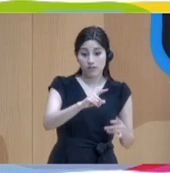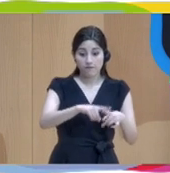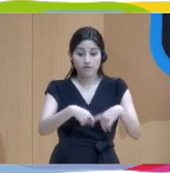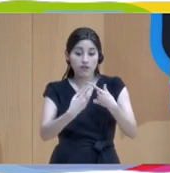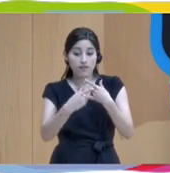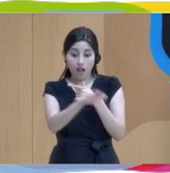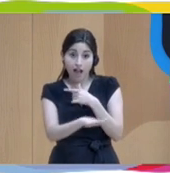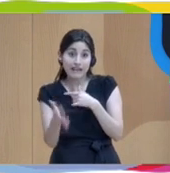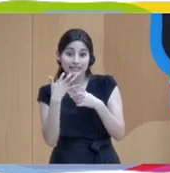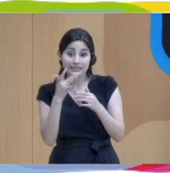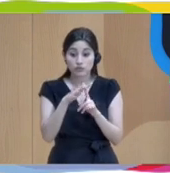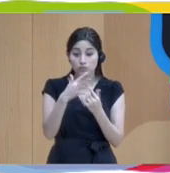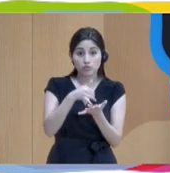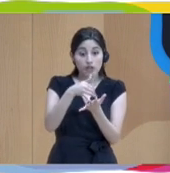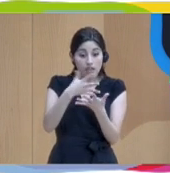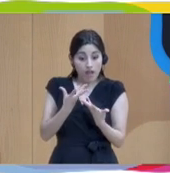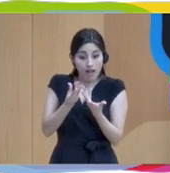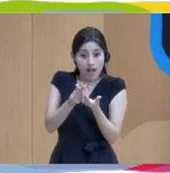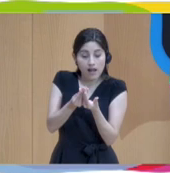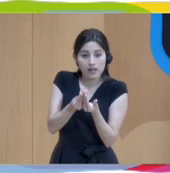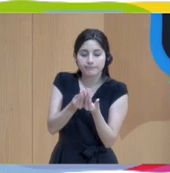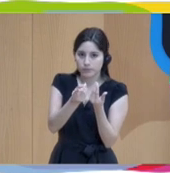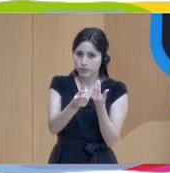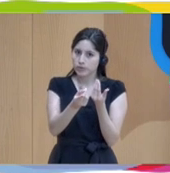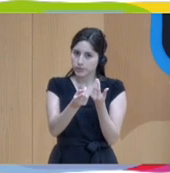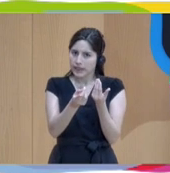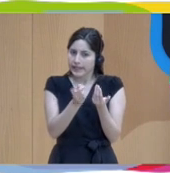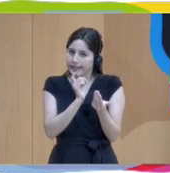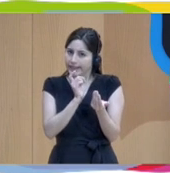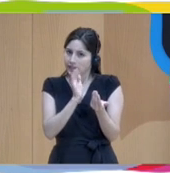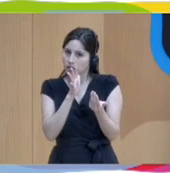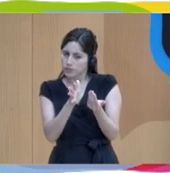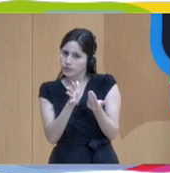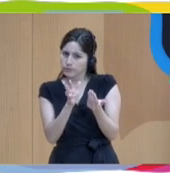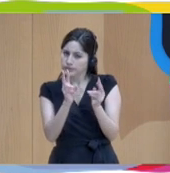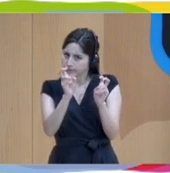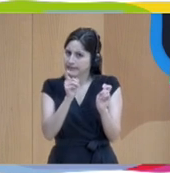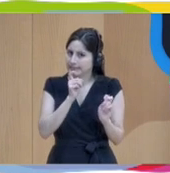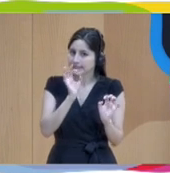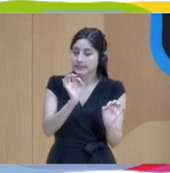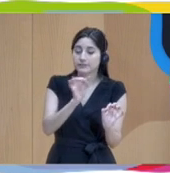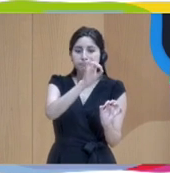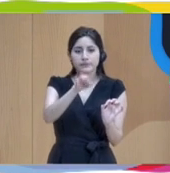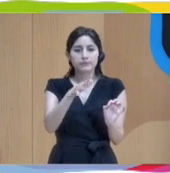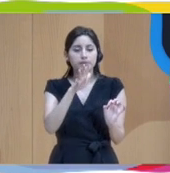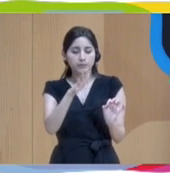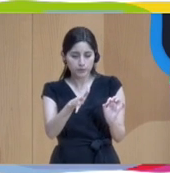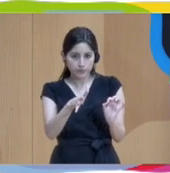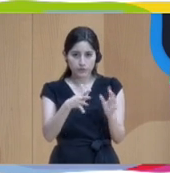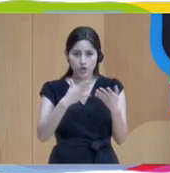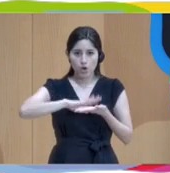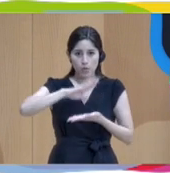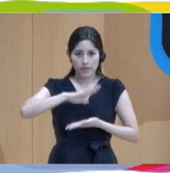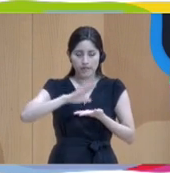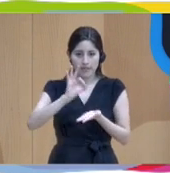situaciones de vulnerabilidad es una función compleja por la delicadeza de la materia, pero también por la fragmentación de las competencias